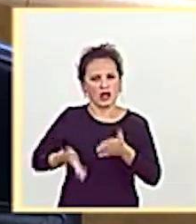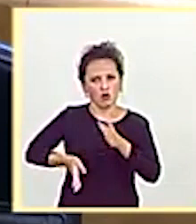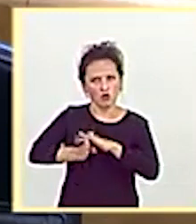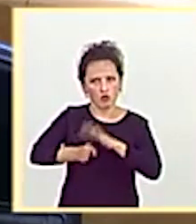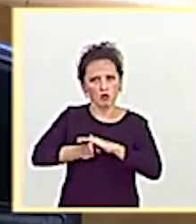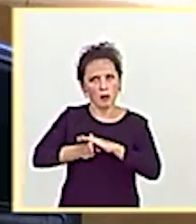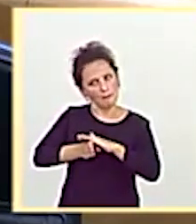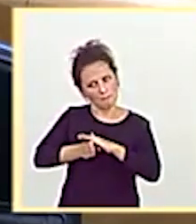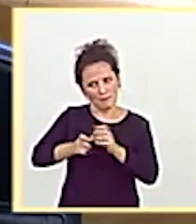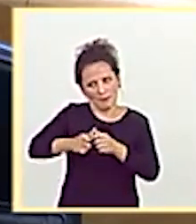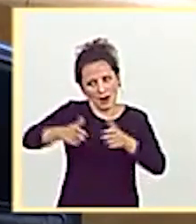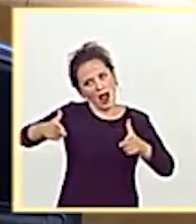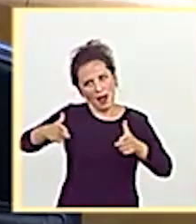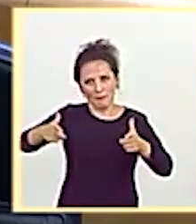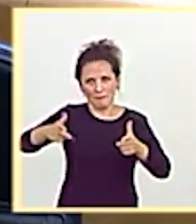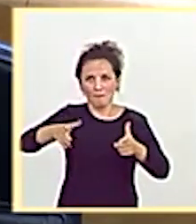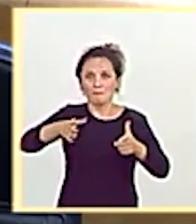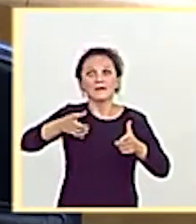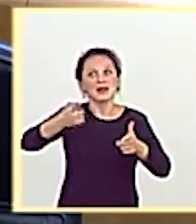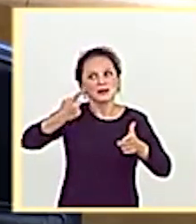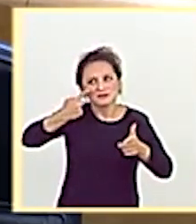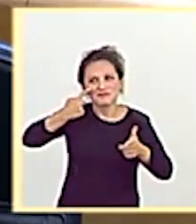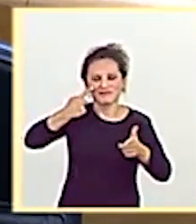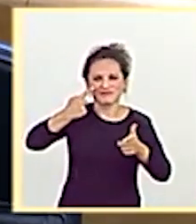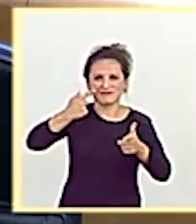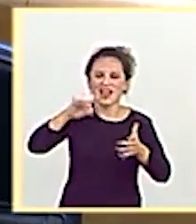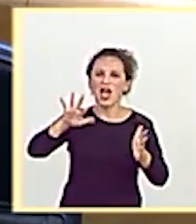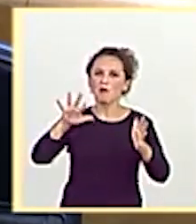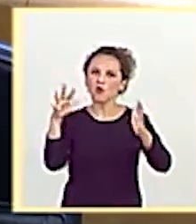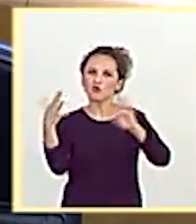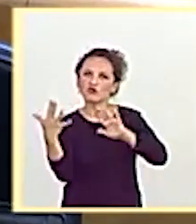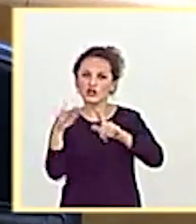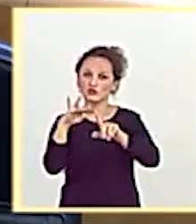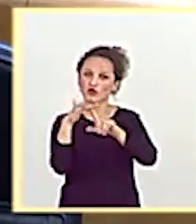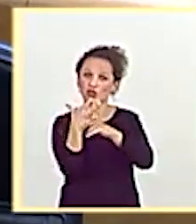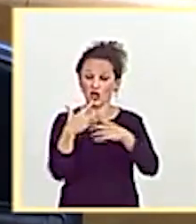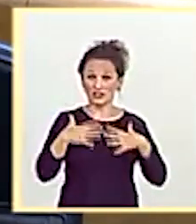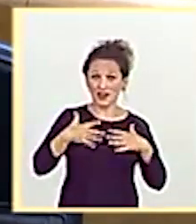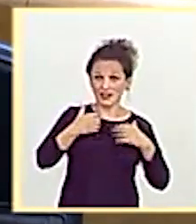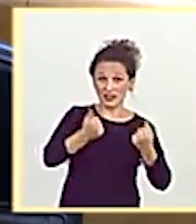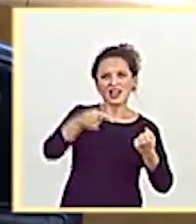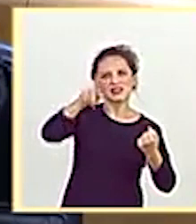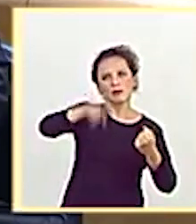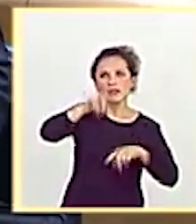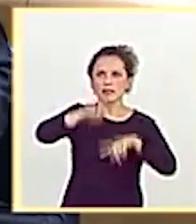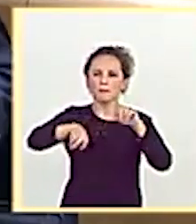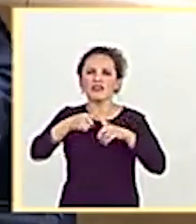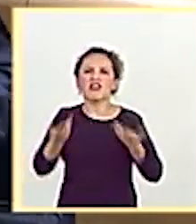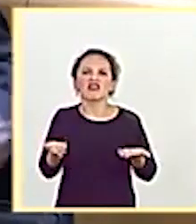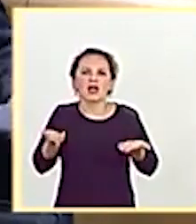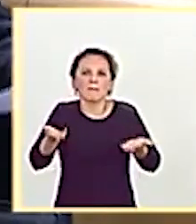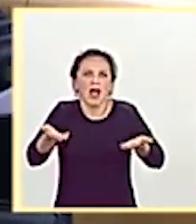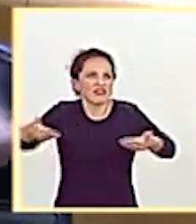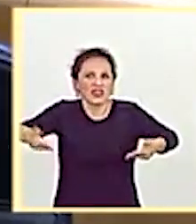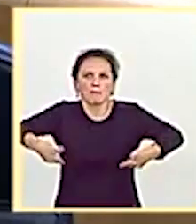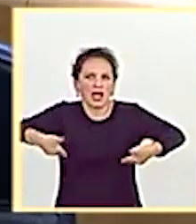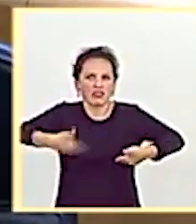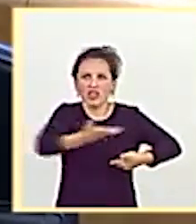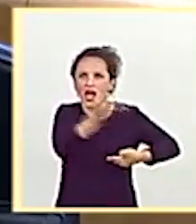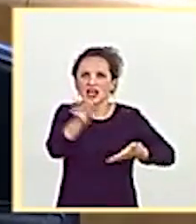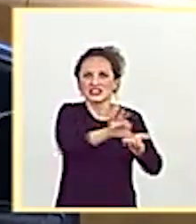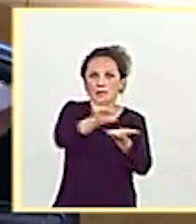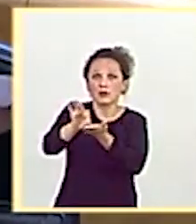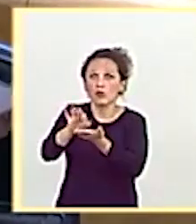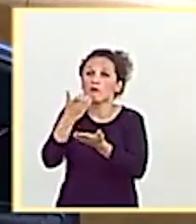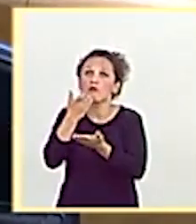evolución de la situación sanitaria, que es muy importante, y también la demanda de los distintos servicios. Fíjese que yo tenía muchas peticiones de